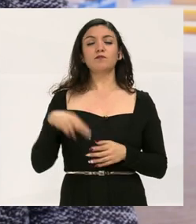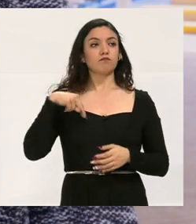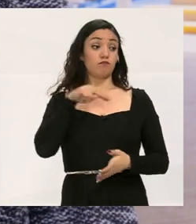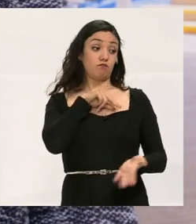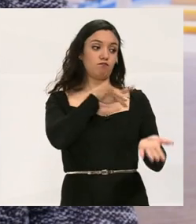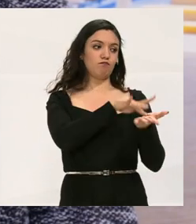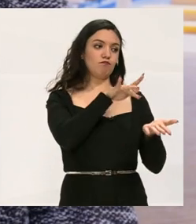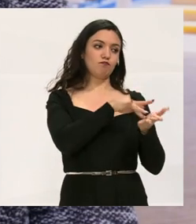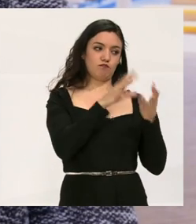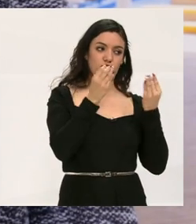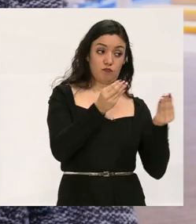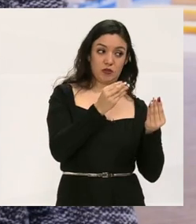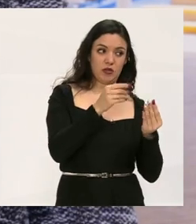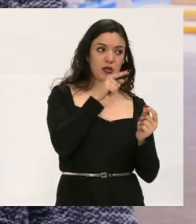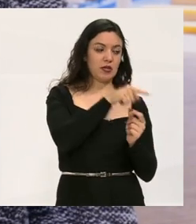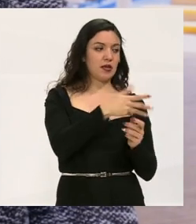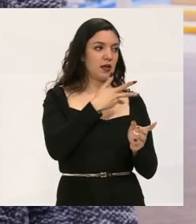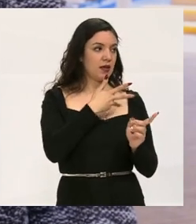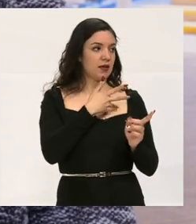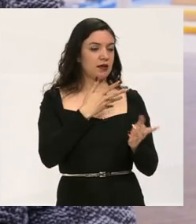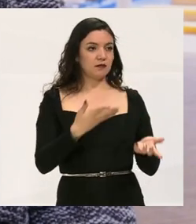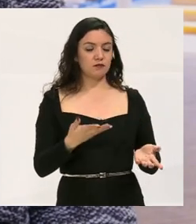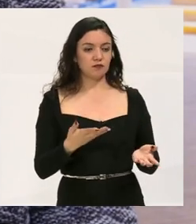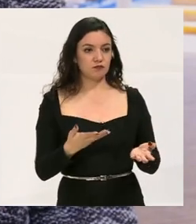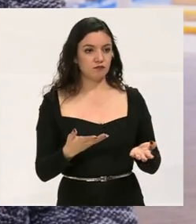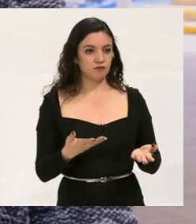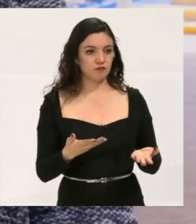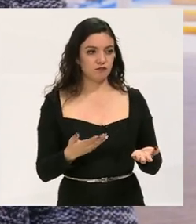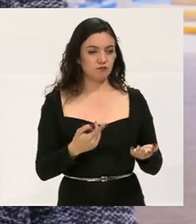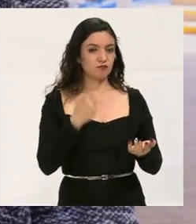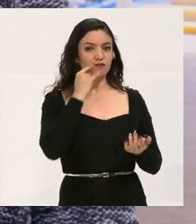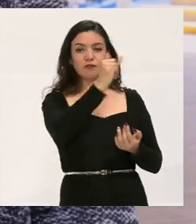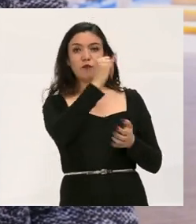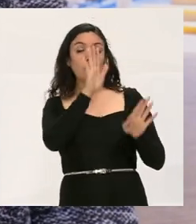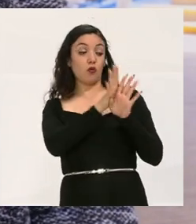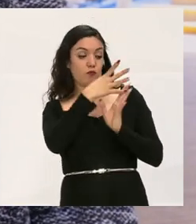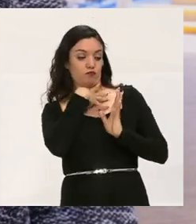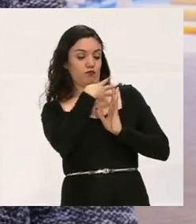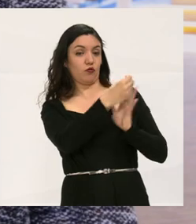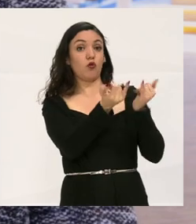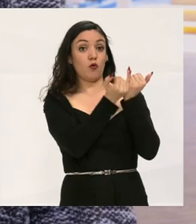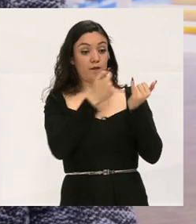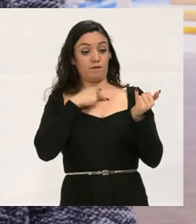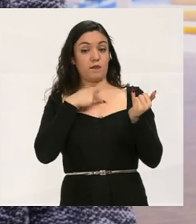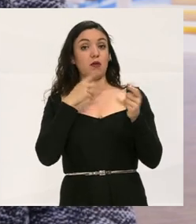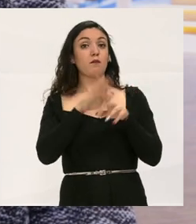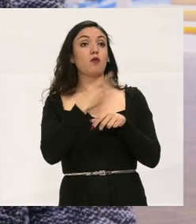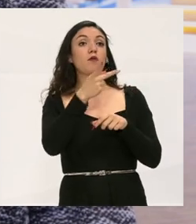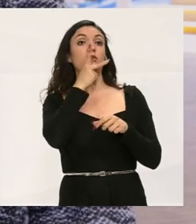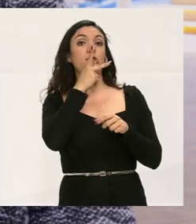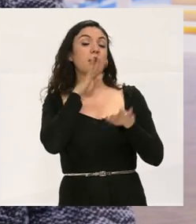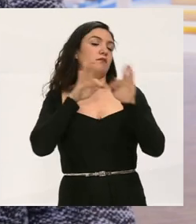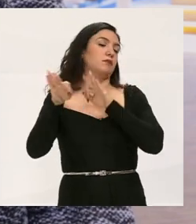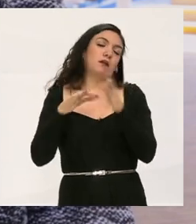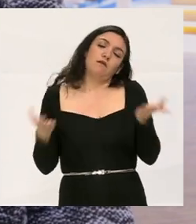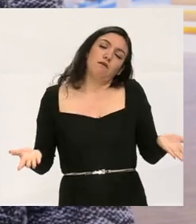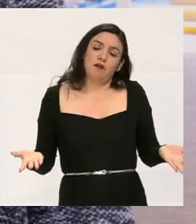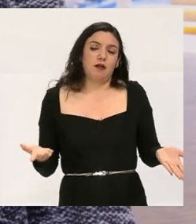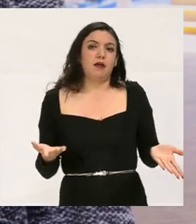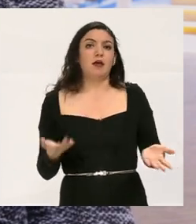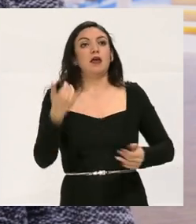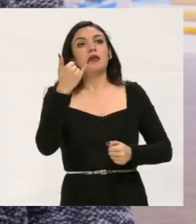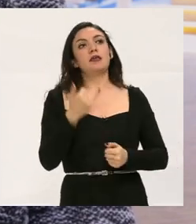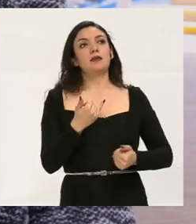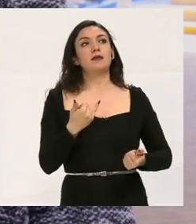lo hemos apoyado muchísimo. Él se refleja más, pues, en mí, porque, pues, su papá, su papá